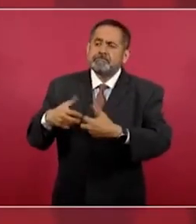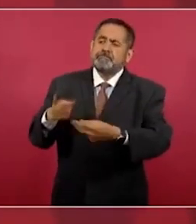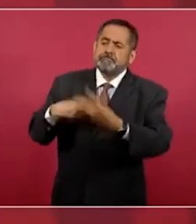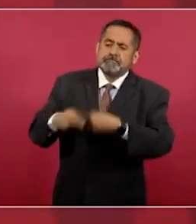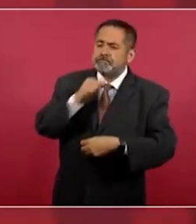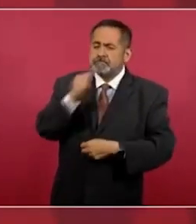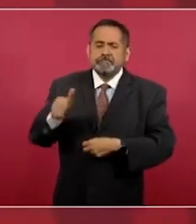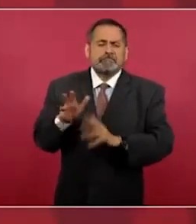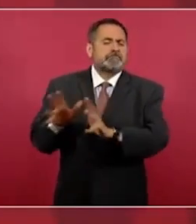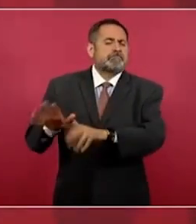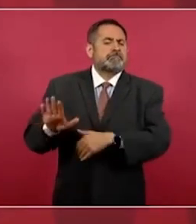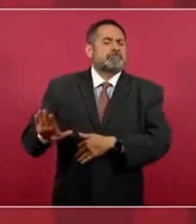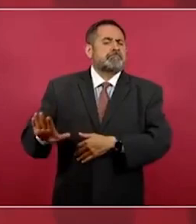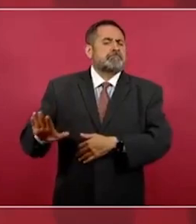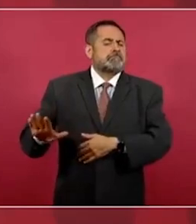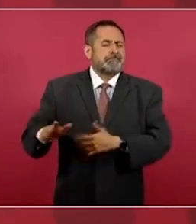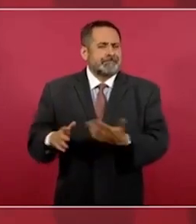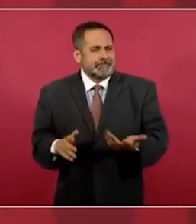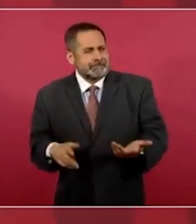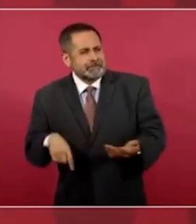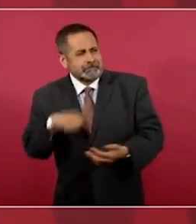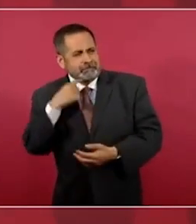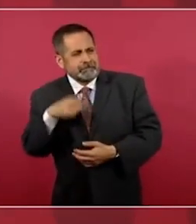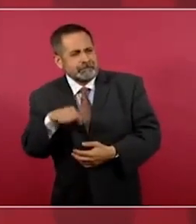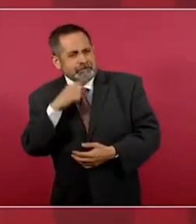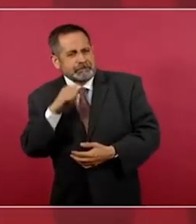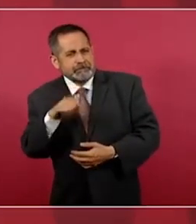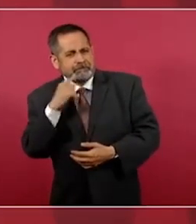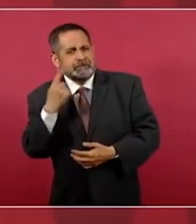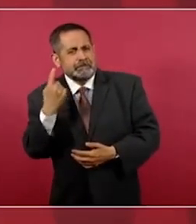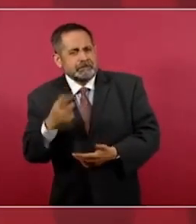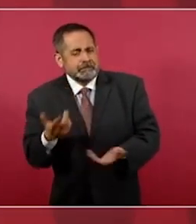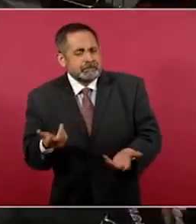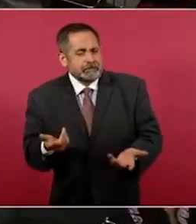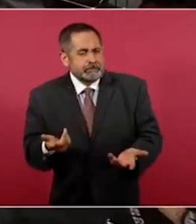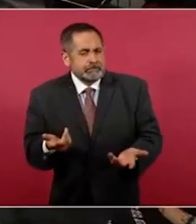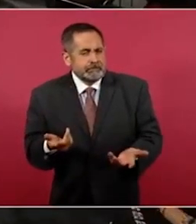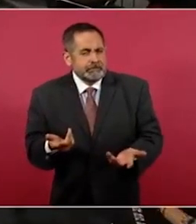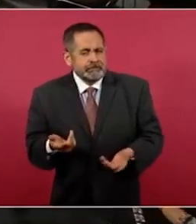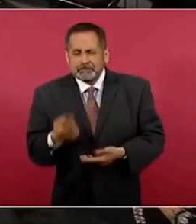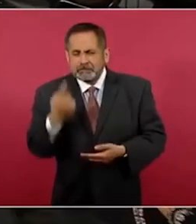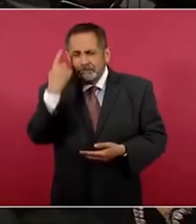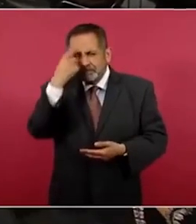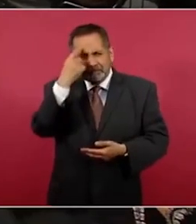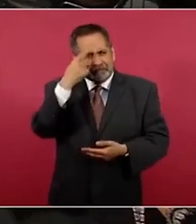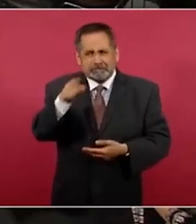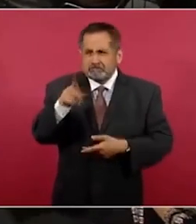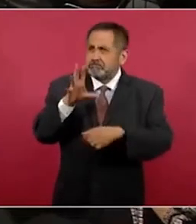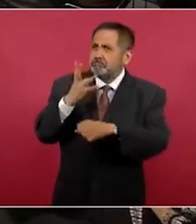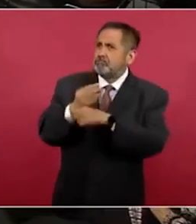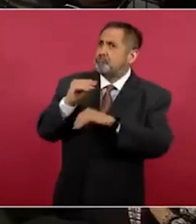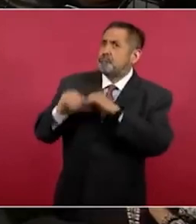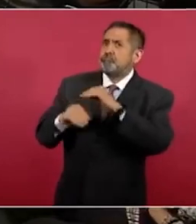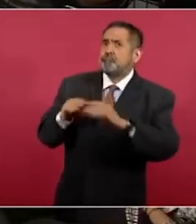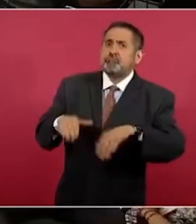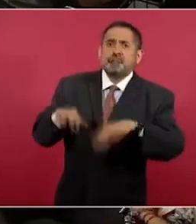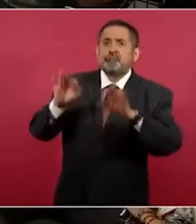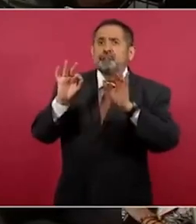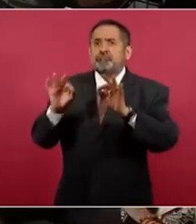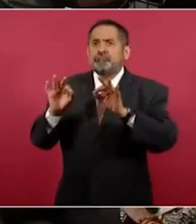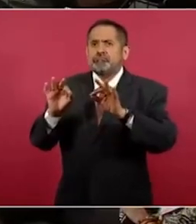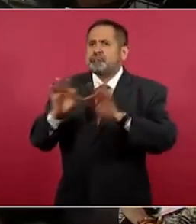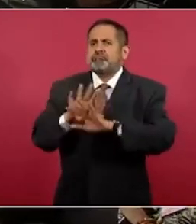Y uno dice, ¿y entonces para qué las construyeron